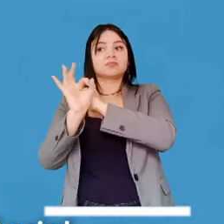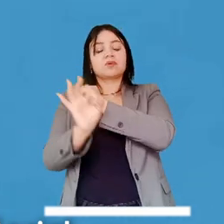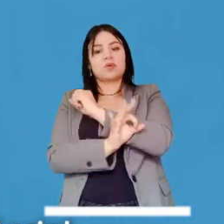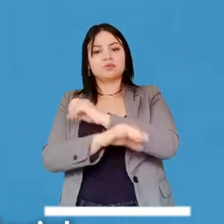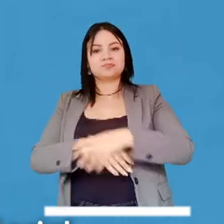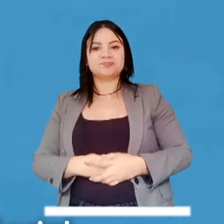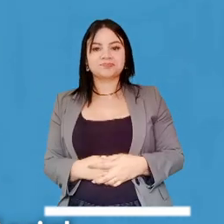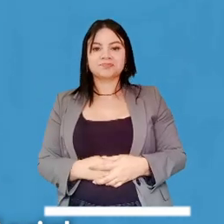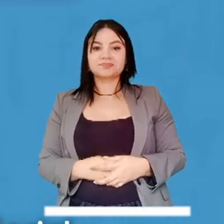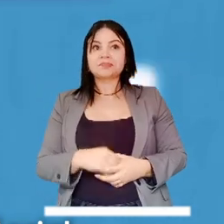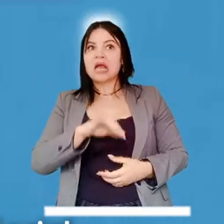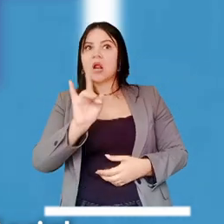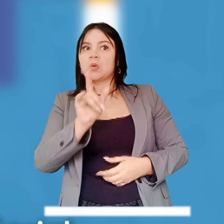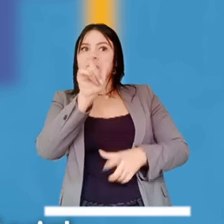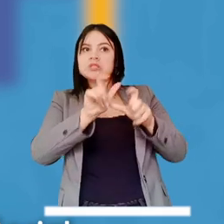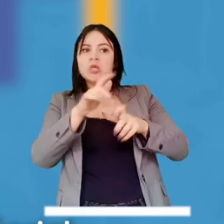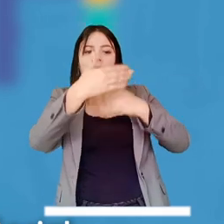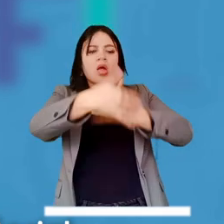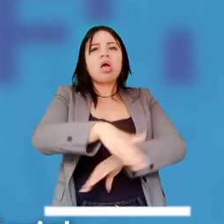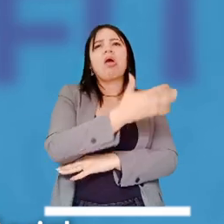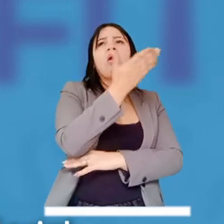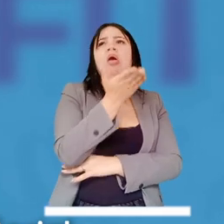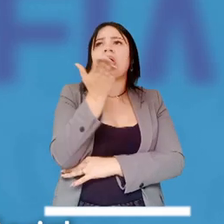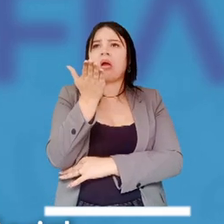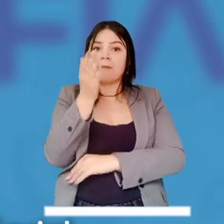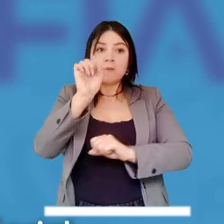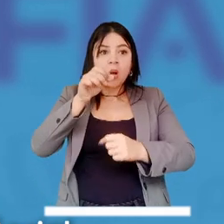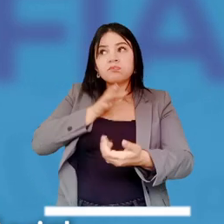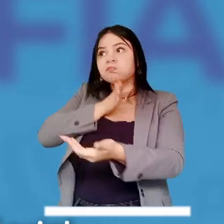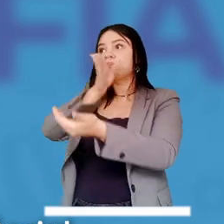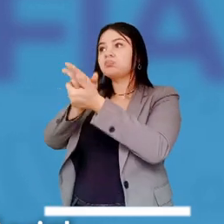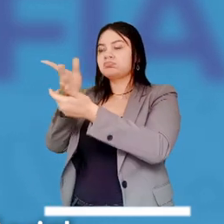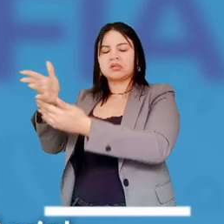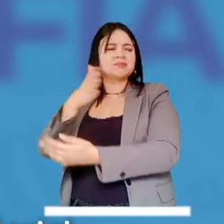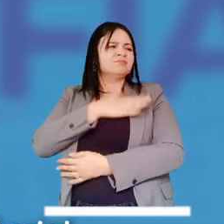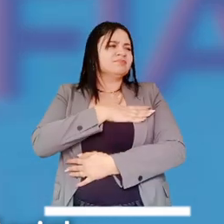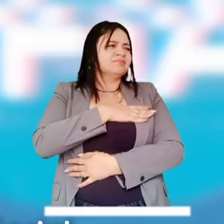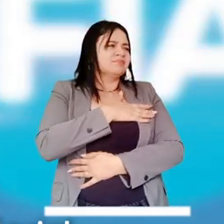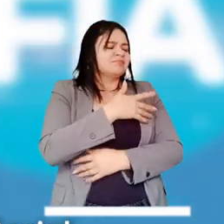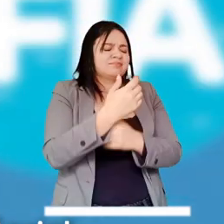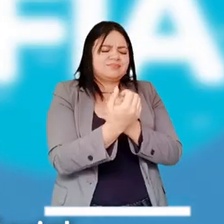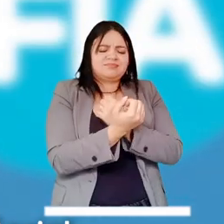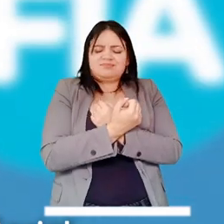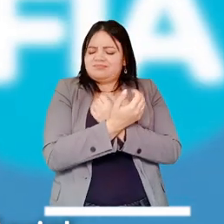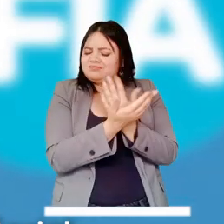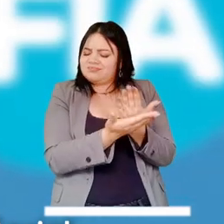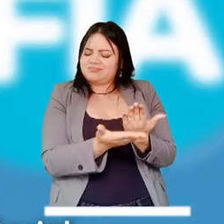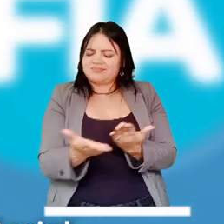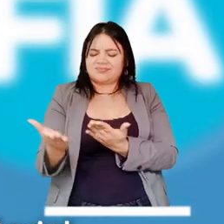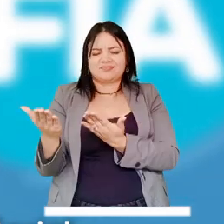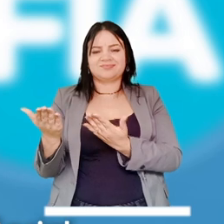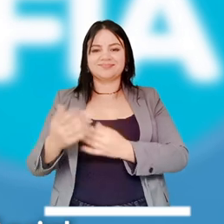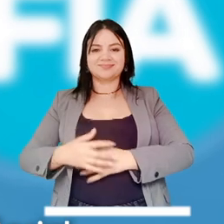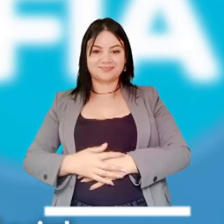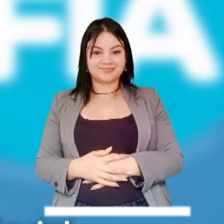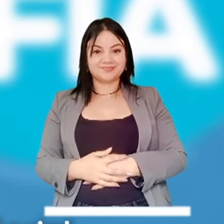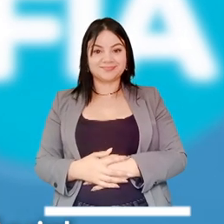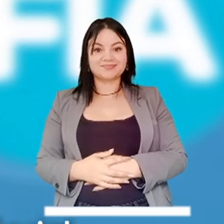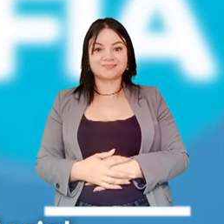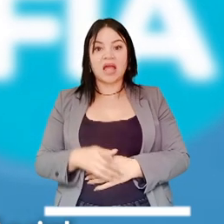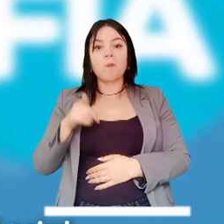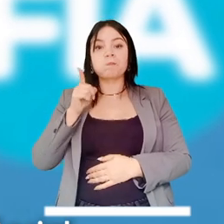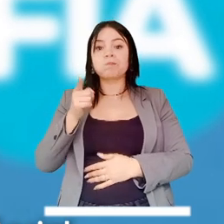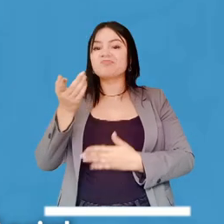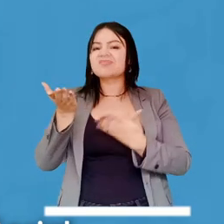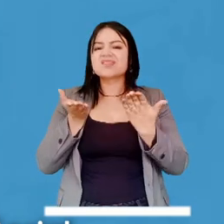servicios psicosociales. Si un habitante de calle se presenta a cualquiera de estos servicios, es atendido con el mayor amor y la mayor calidez